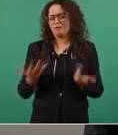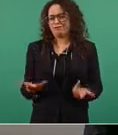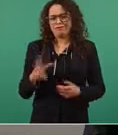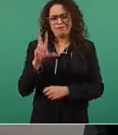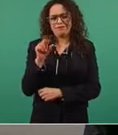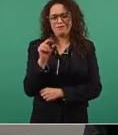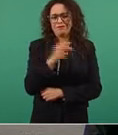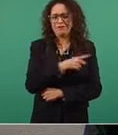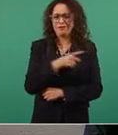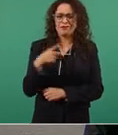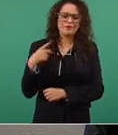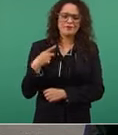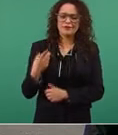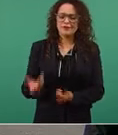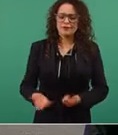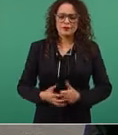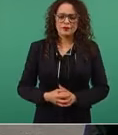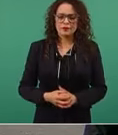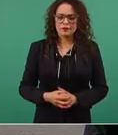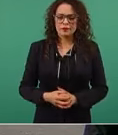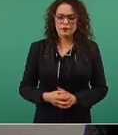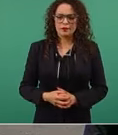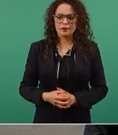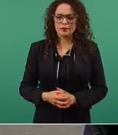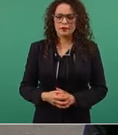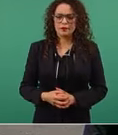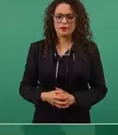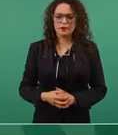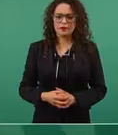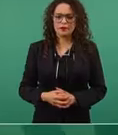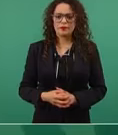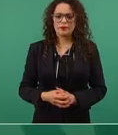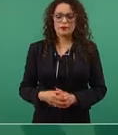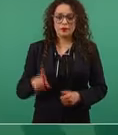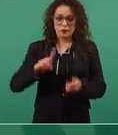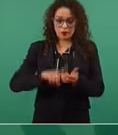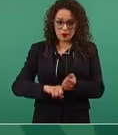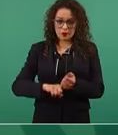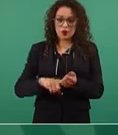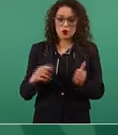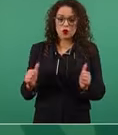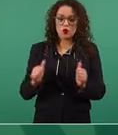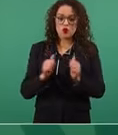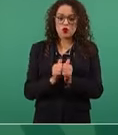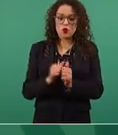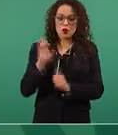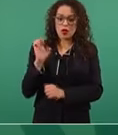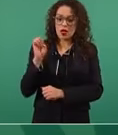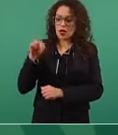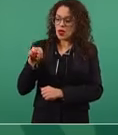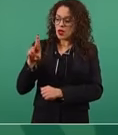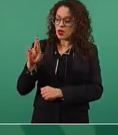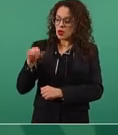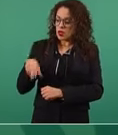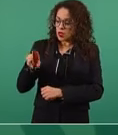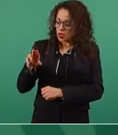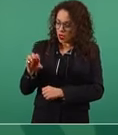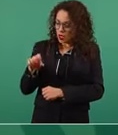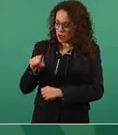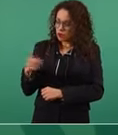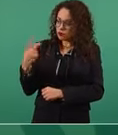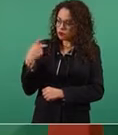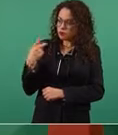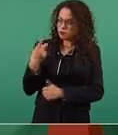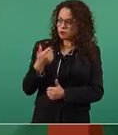Y las diferencias que tenemos con Enrique Krause es porque